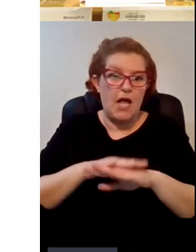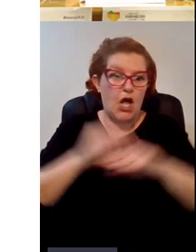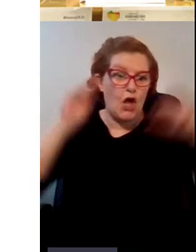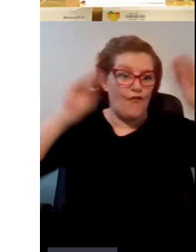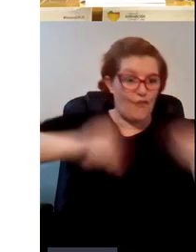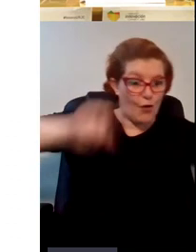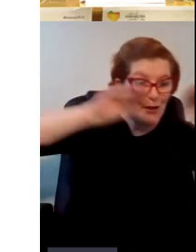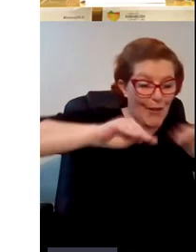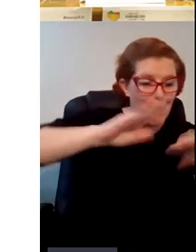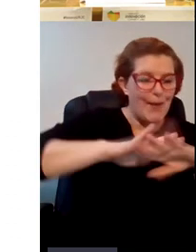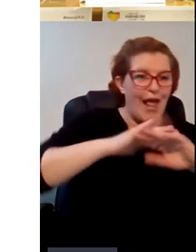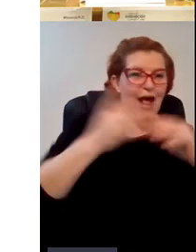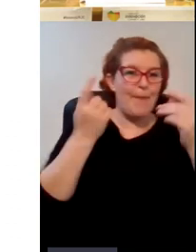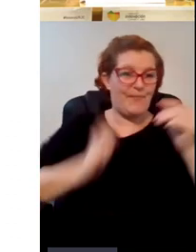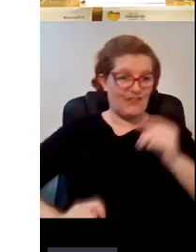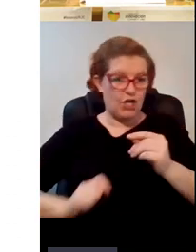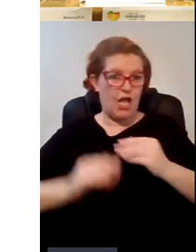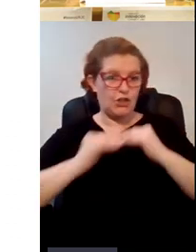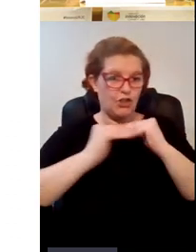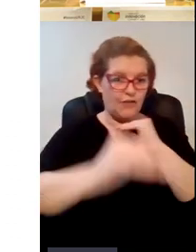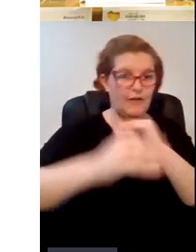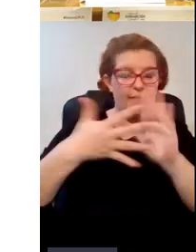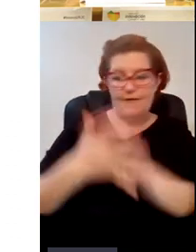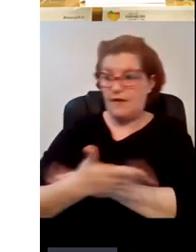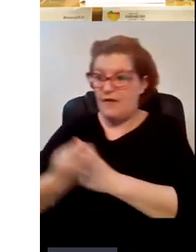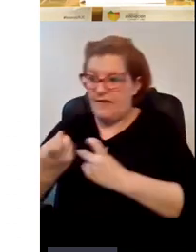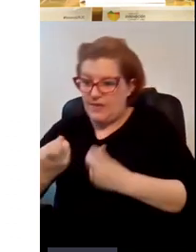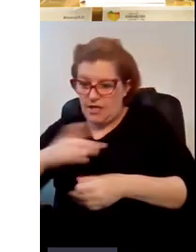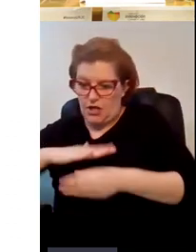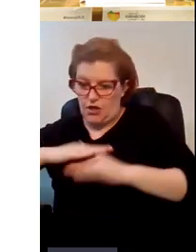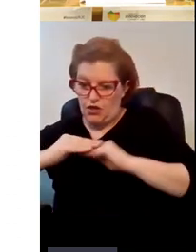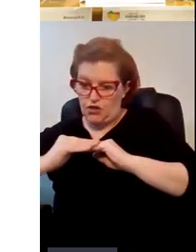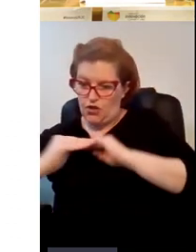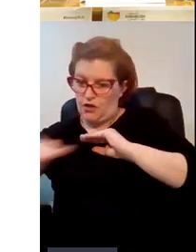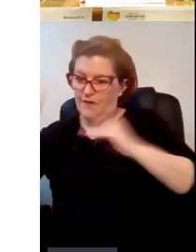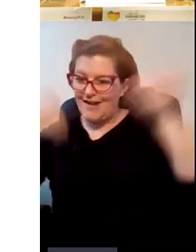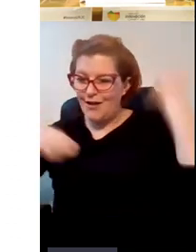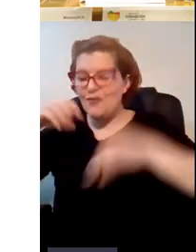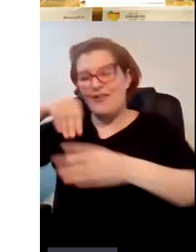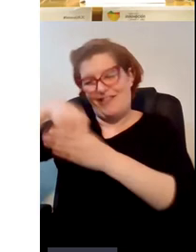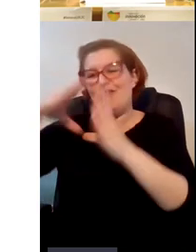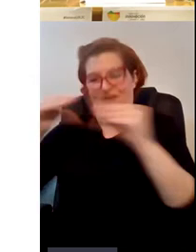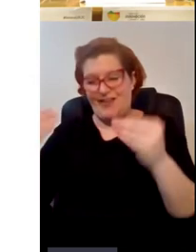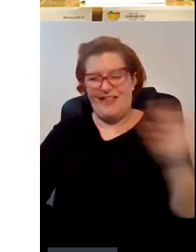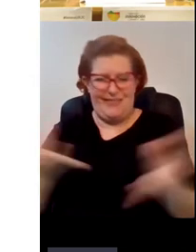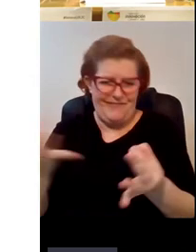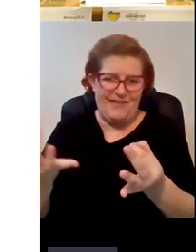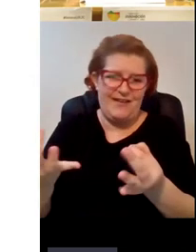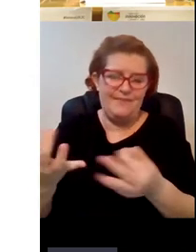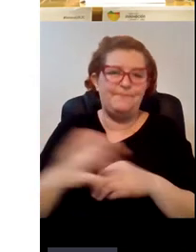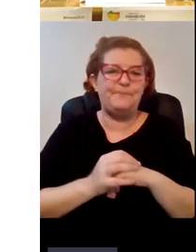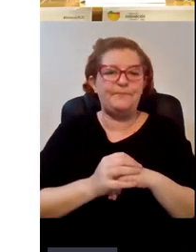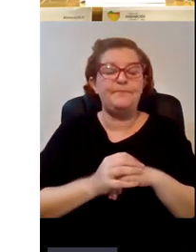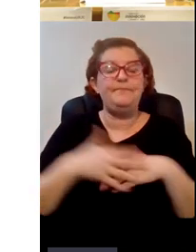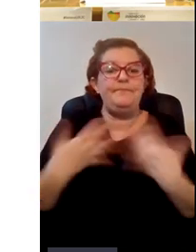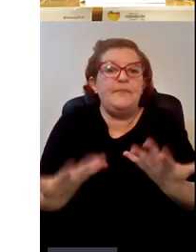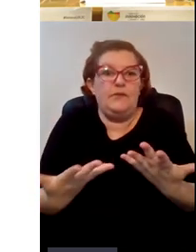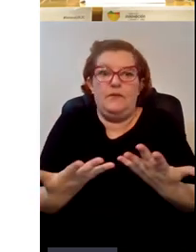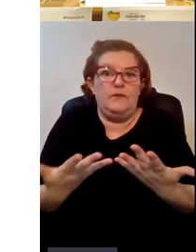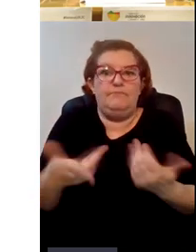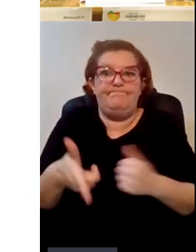necesitamos que la primera que sea que tenga una conducta sostenible es la universidad entonces ahí es donde